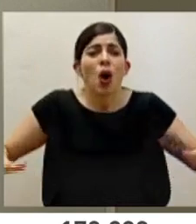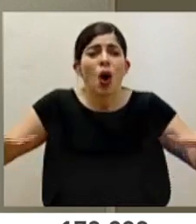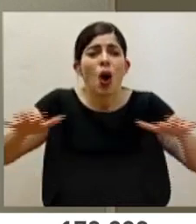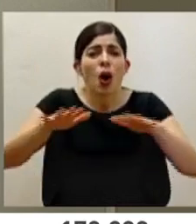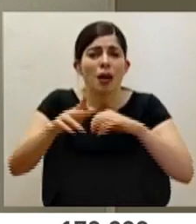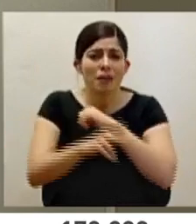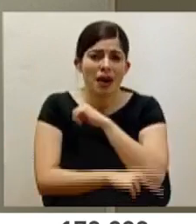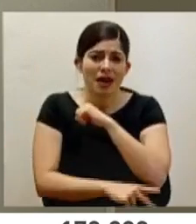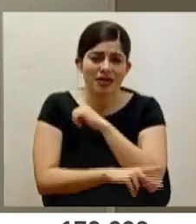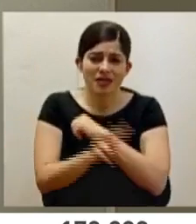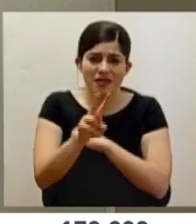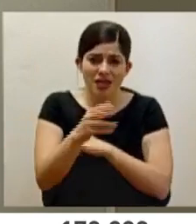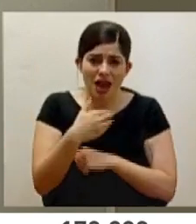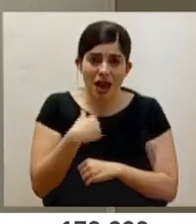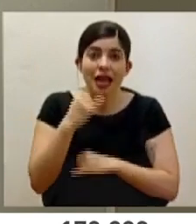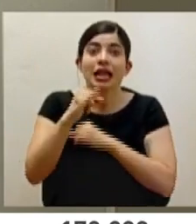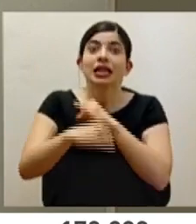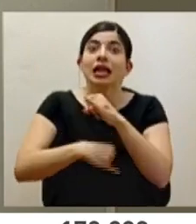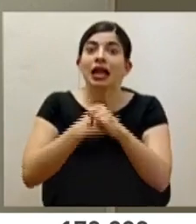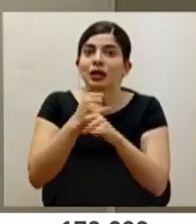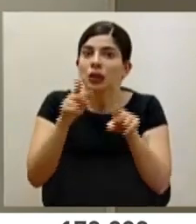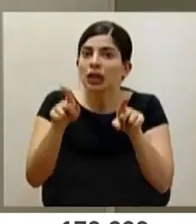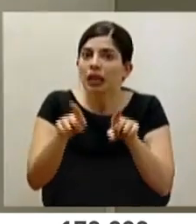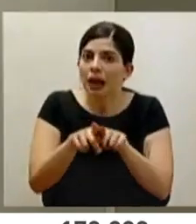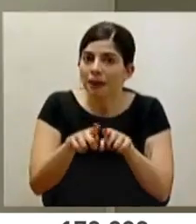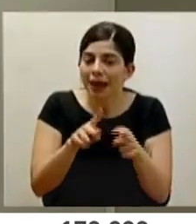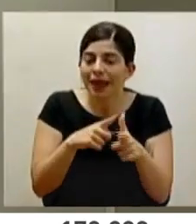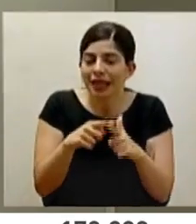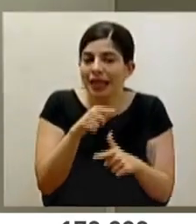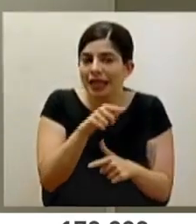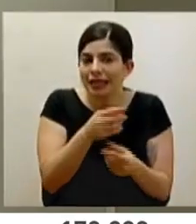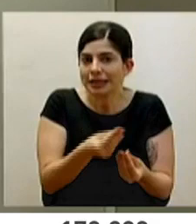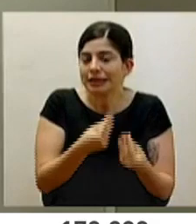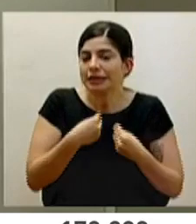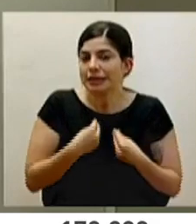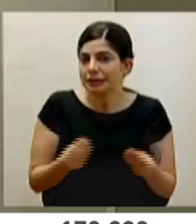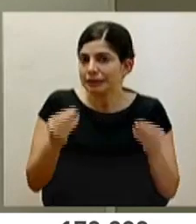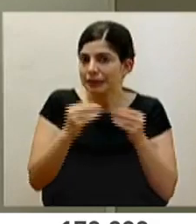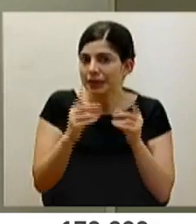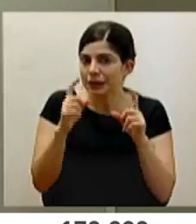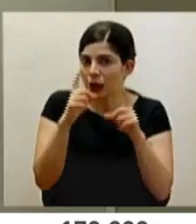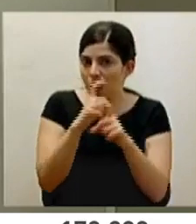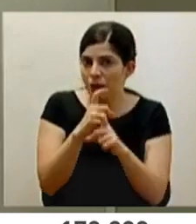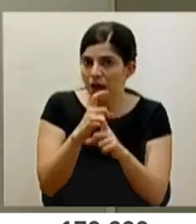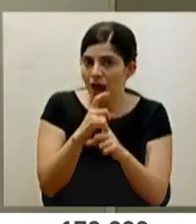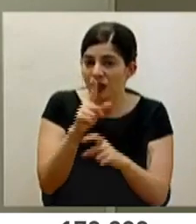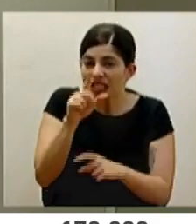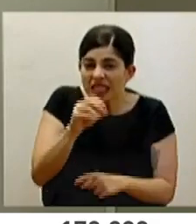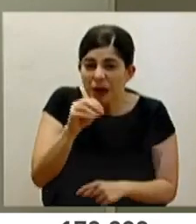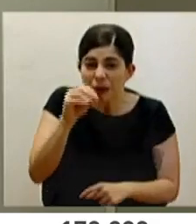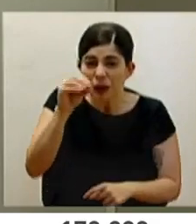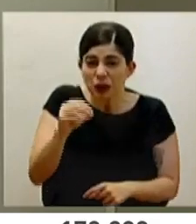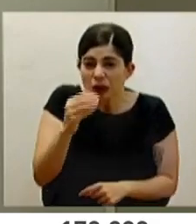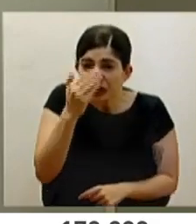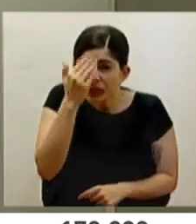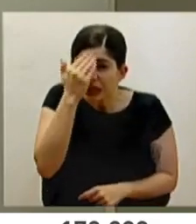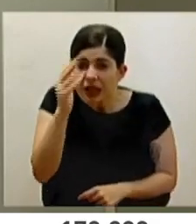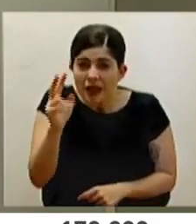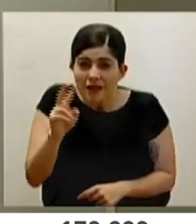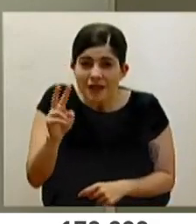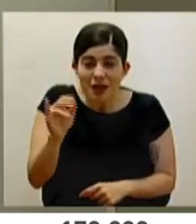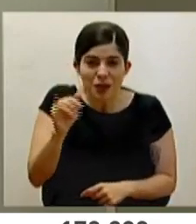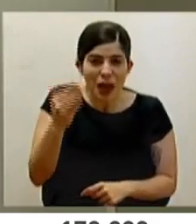y además internacionalmente. Entonces, también eso hace complicado el escenario de tener un 100% de trazabilidad, como lo